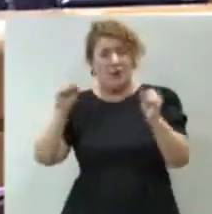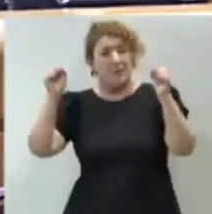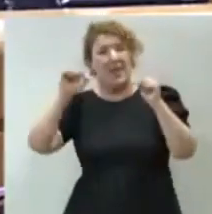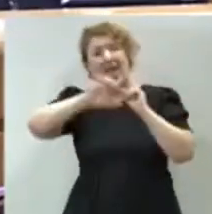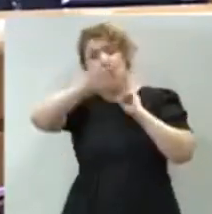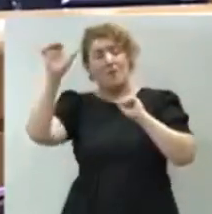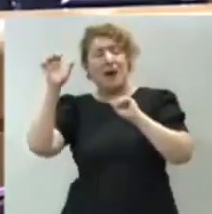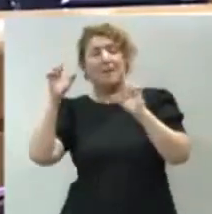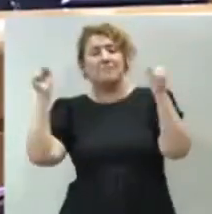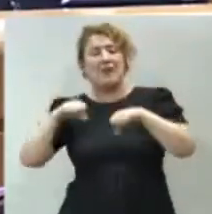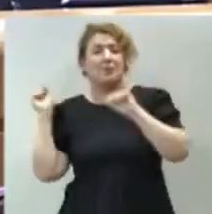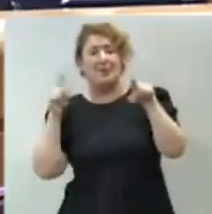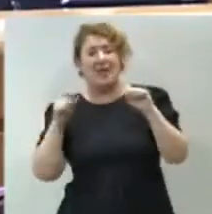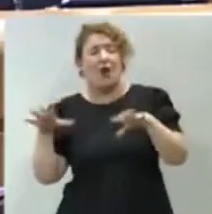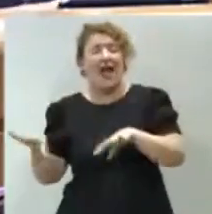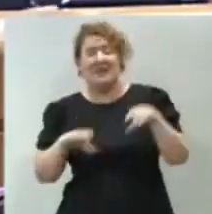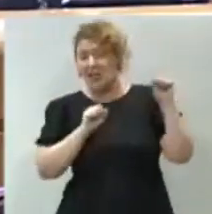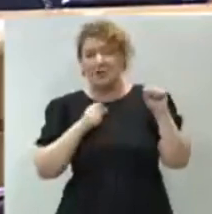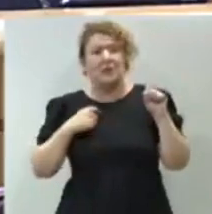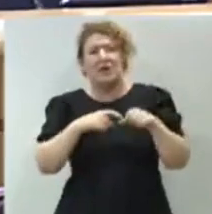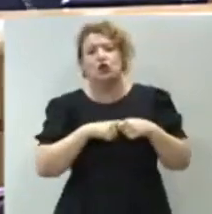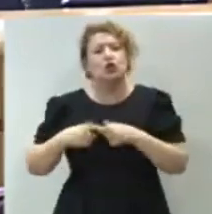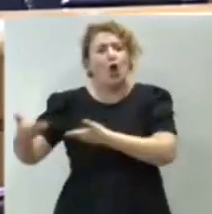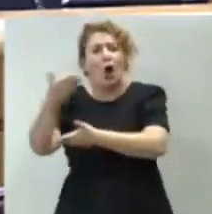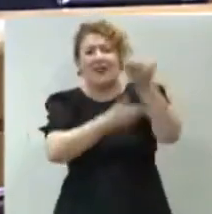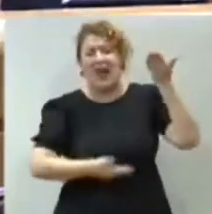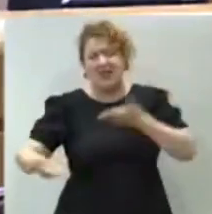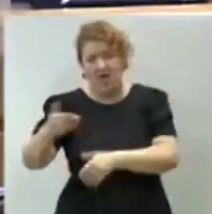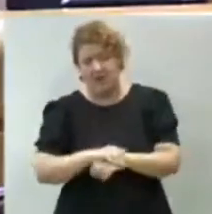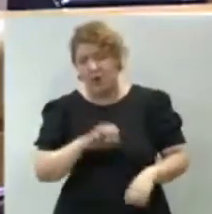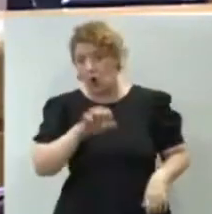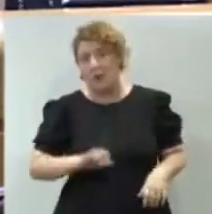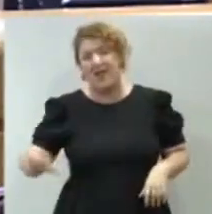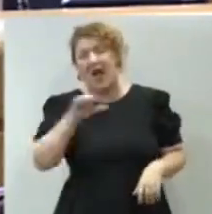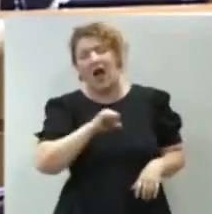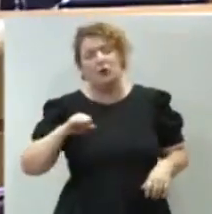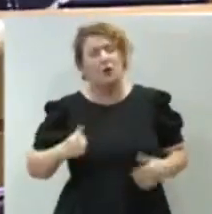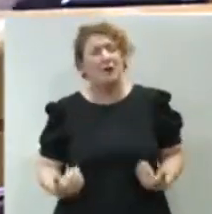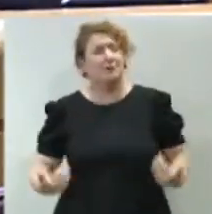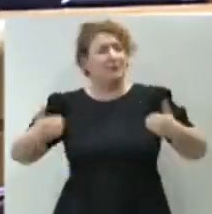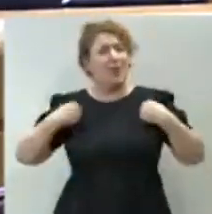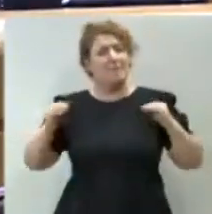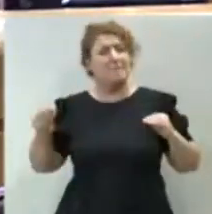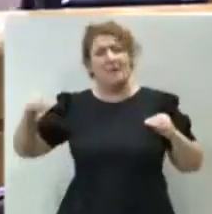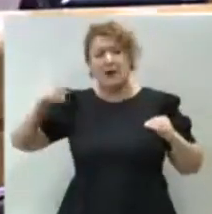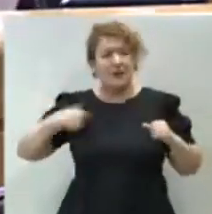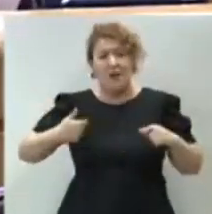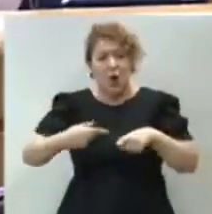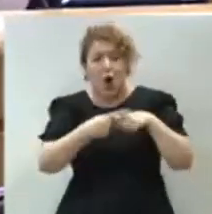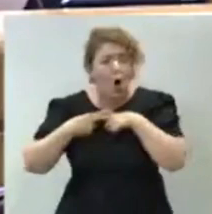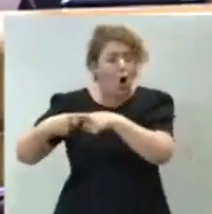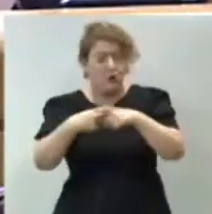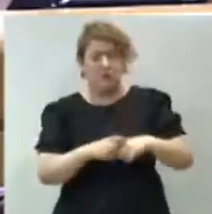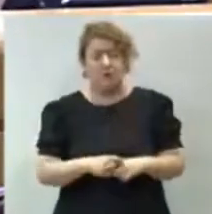Europeo de Migración y así lo, la solidaridad financiada y que las comunidades autónomas no soporten un coste adicional. Eso es lo que tiene